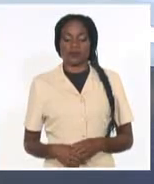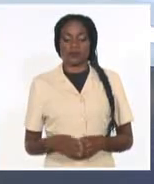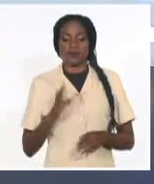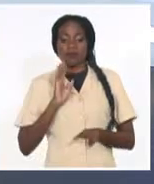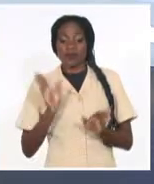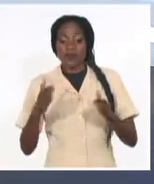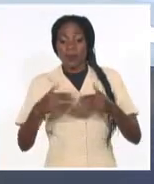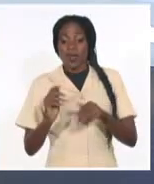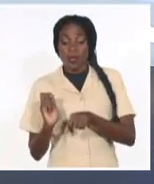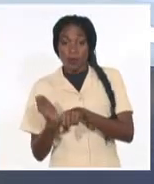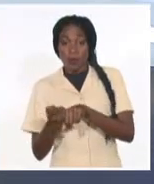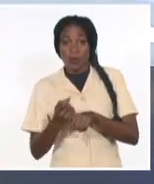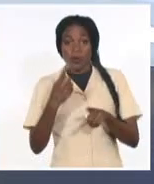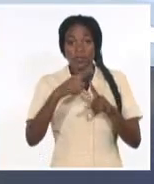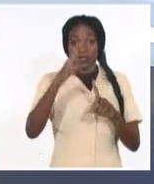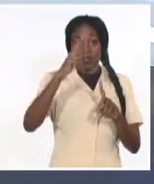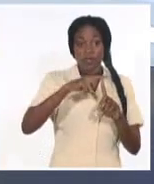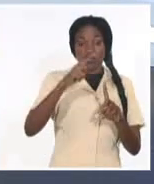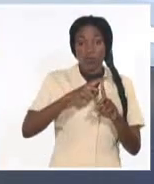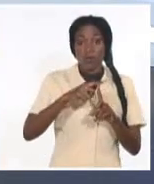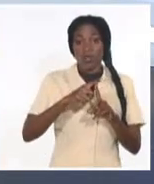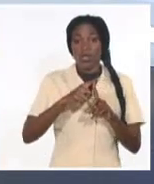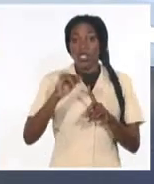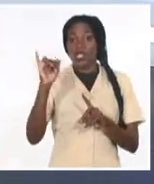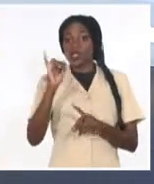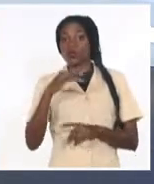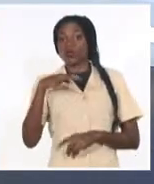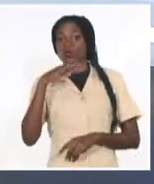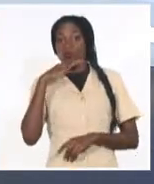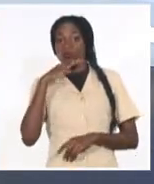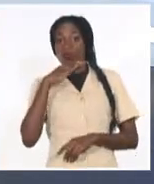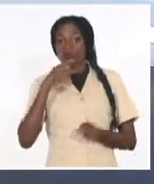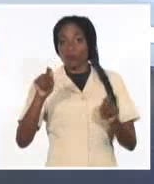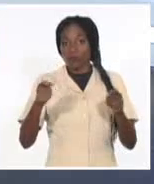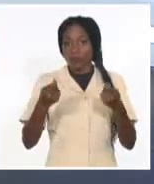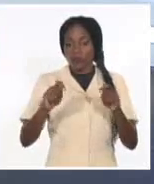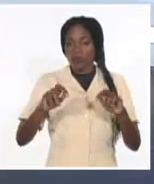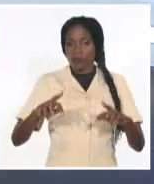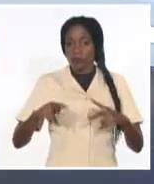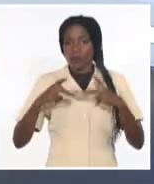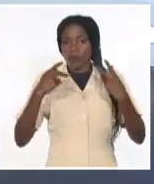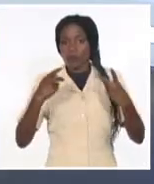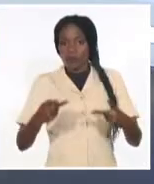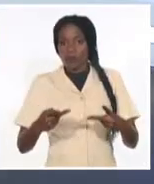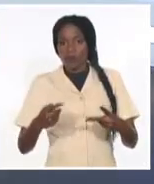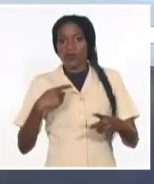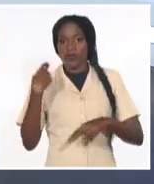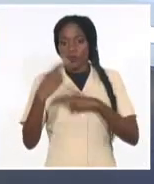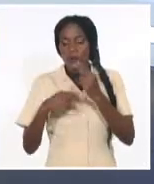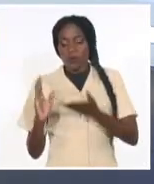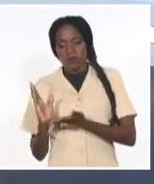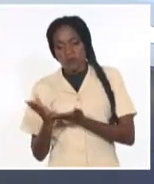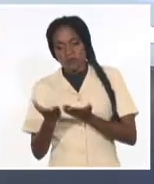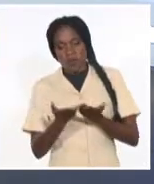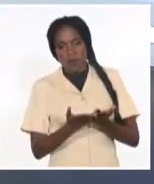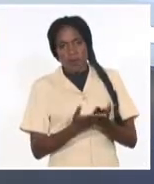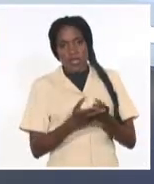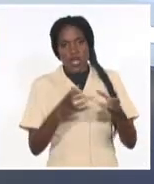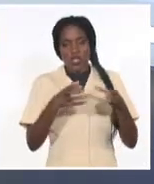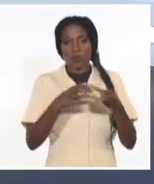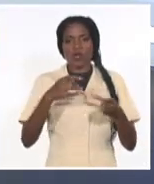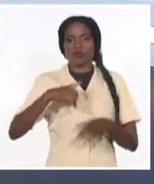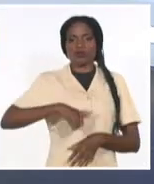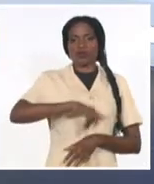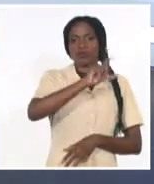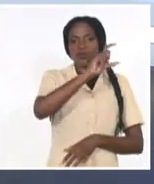de béisbol entre las tunas e industriales, el canal Telerre Verde transmitirá íntegramente el acto de bienvenida desde el aeropuerto José